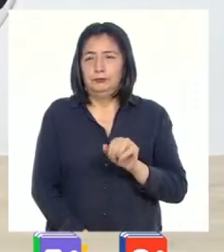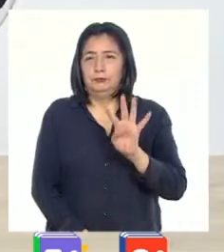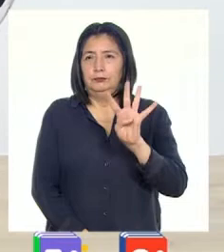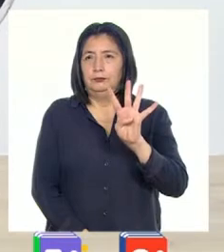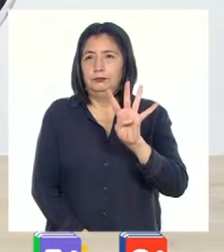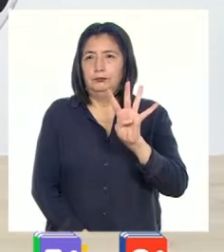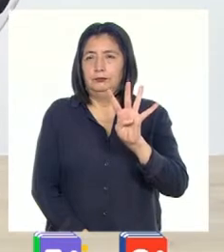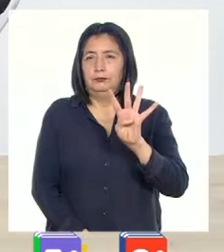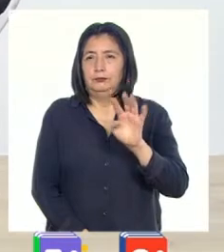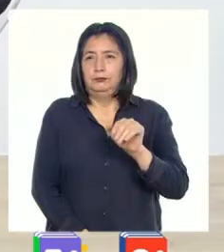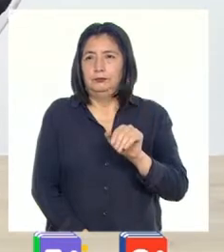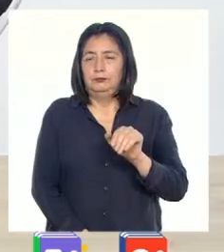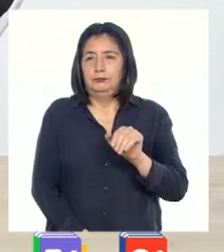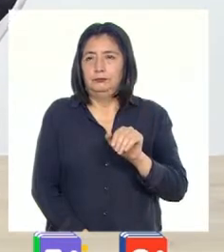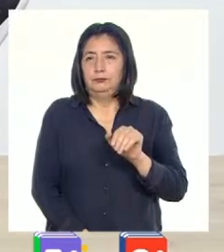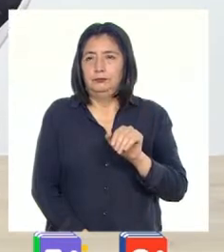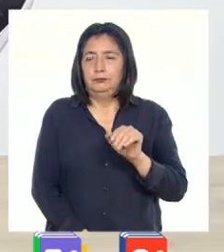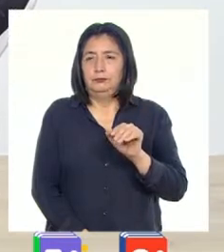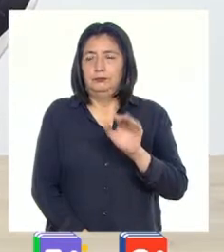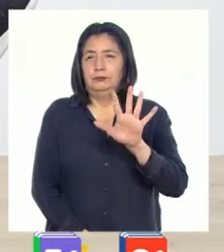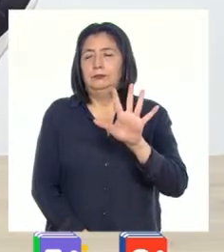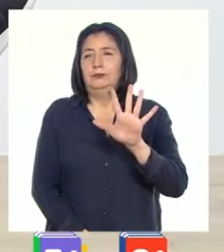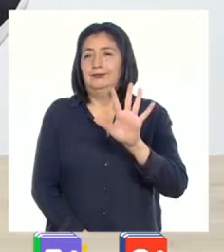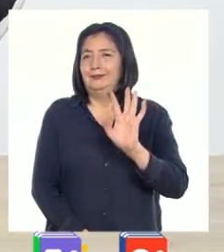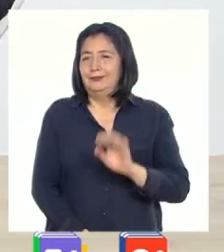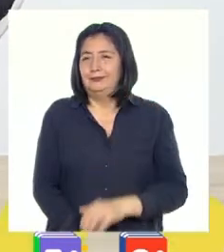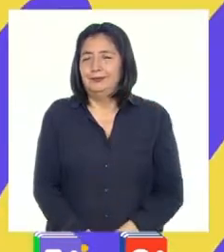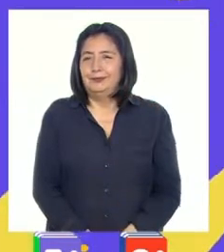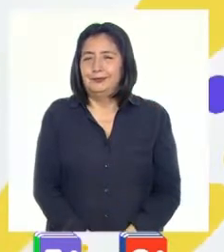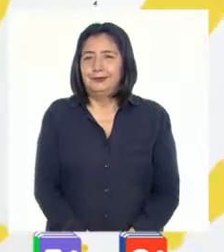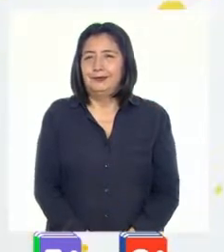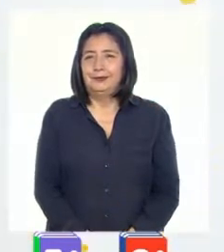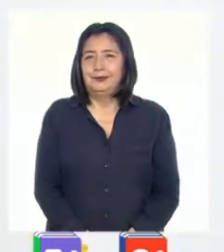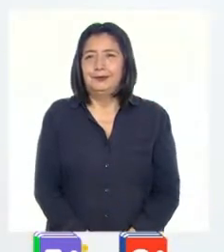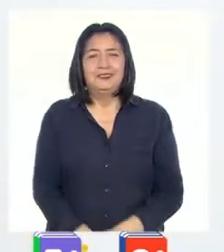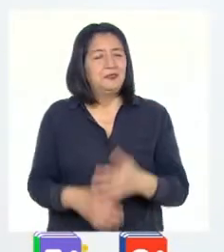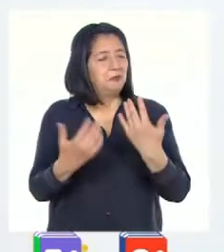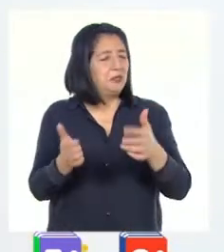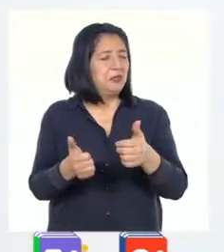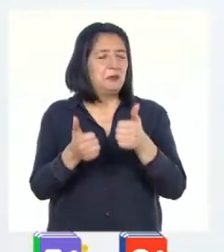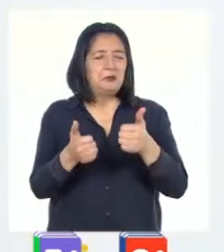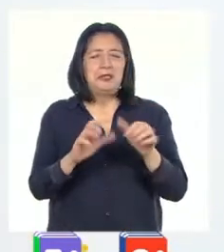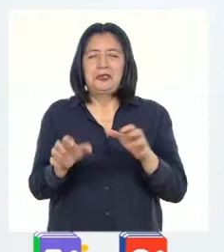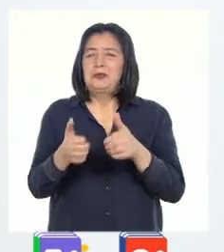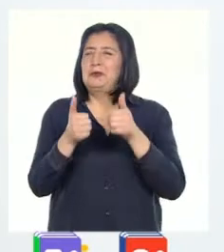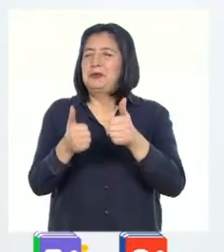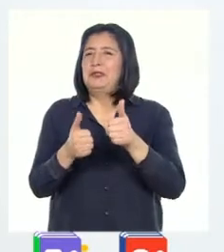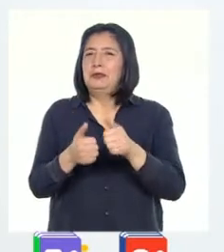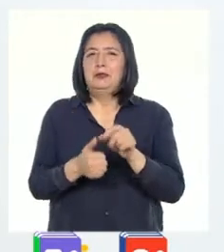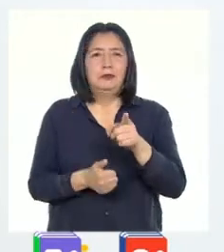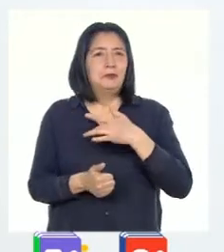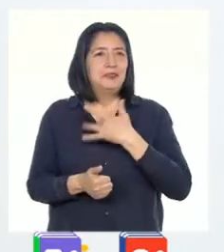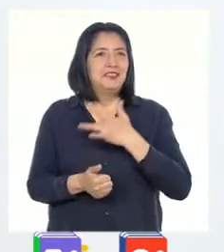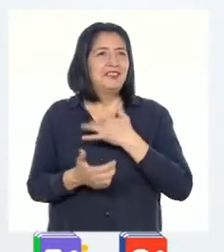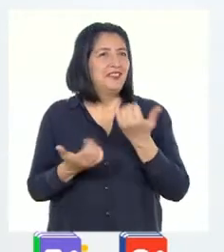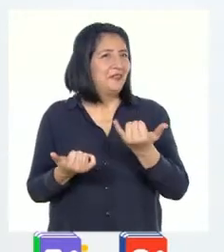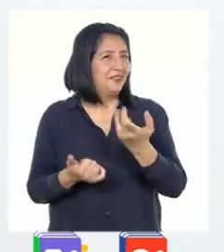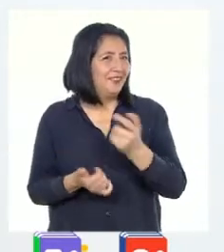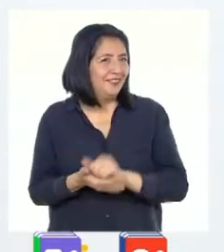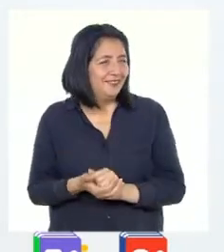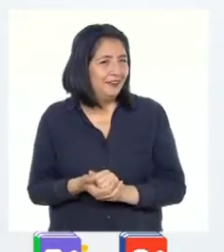Cuatro. Y cinco. Lo han hecho genial. ¿Cómo se sienten?